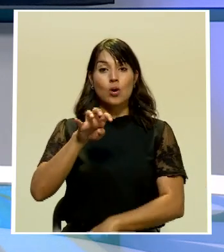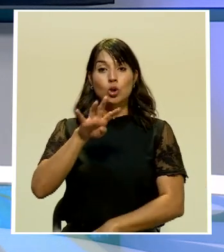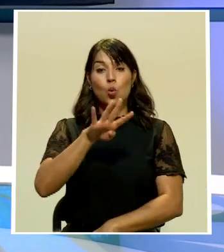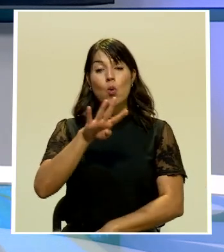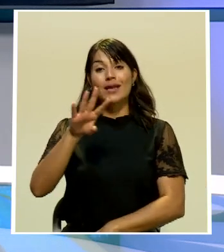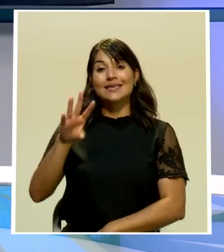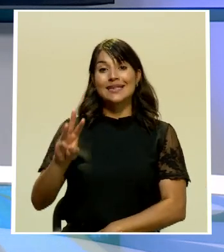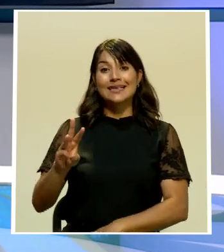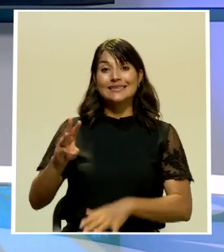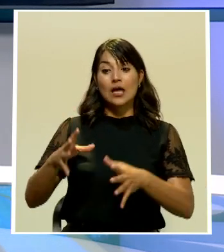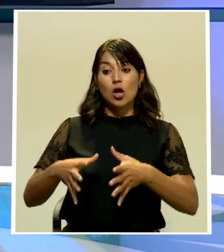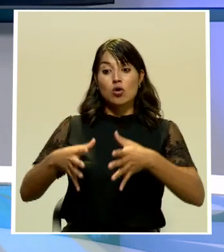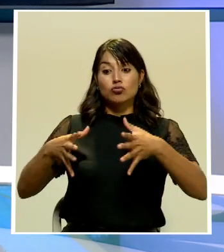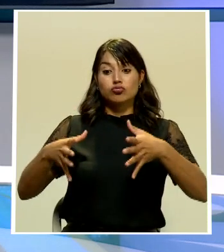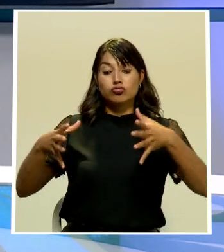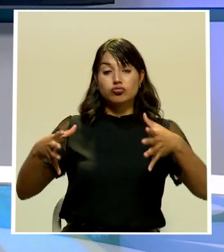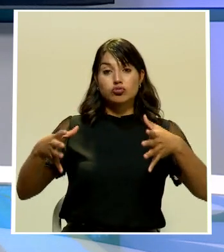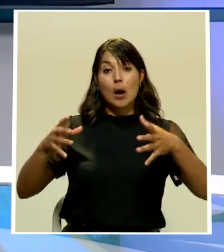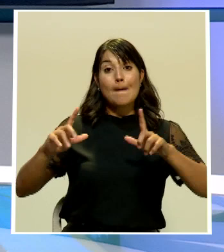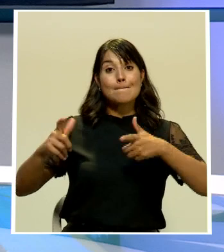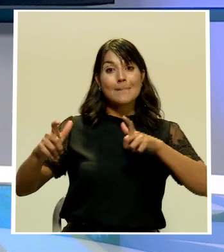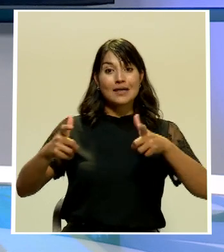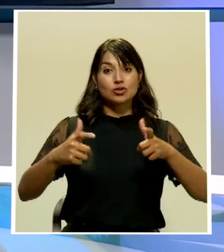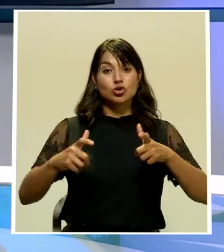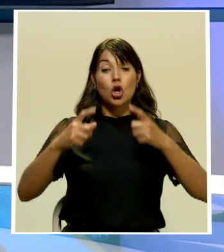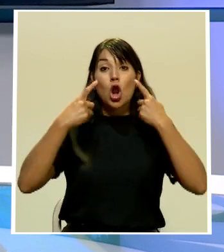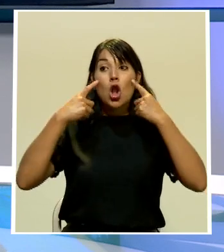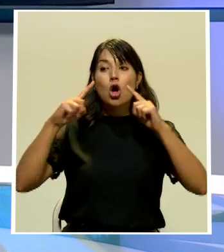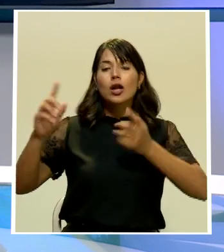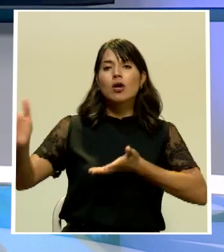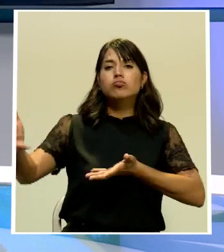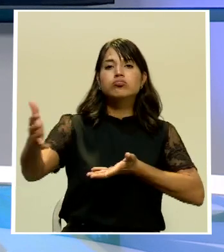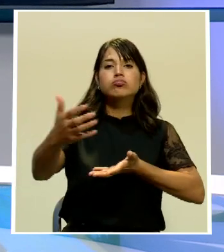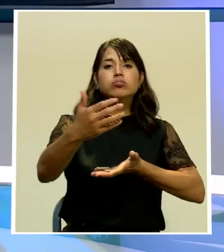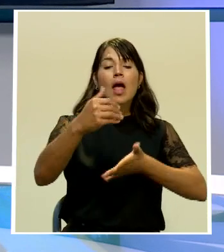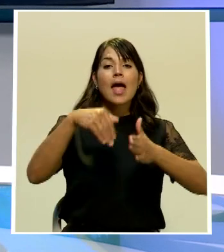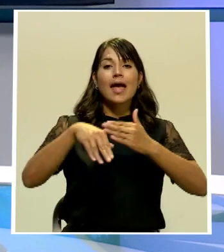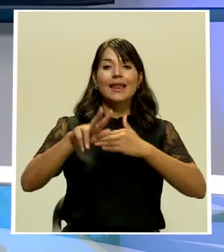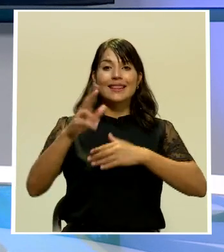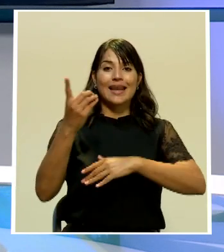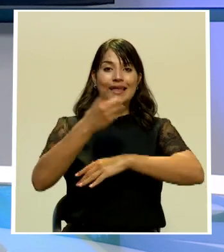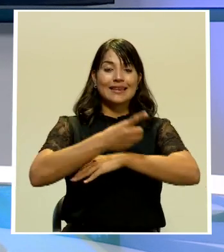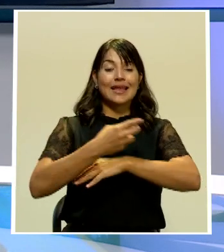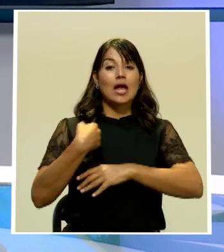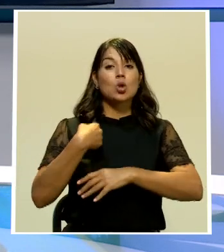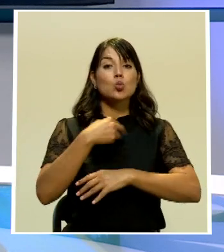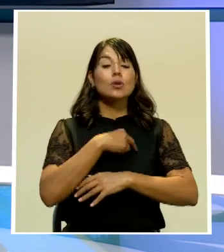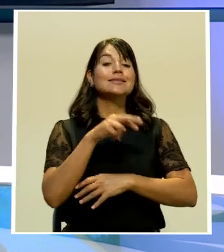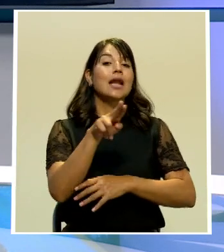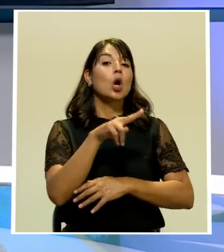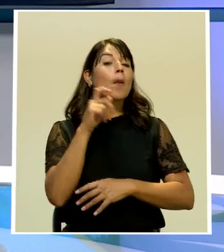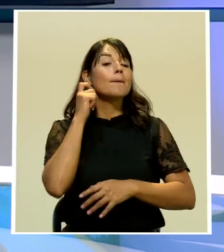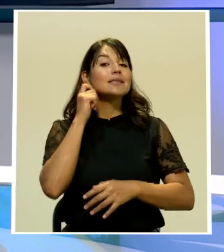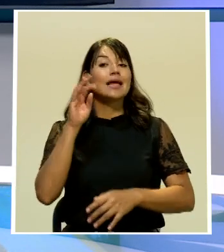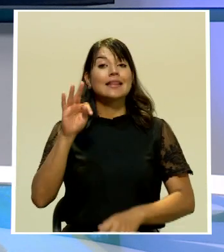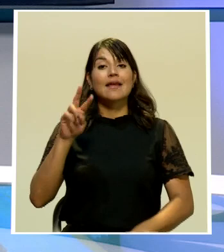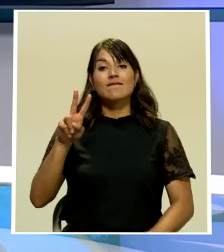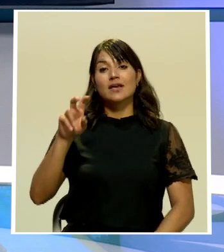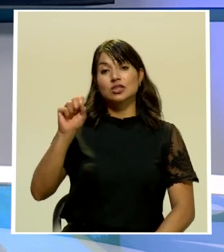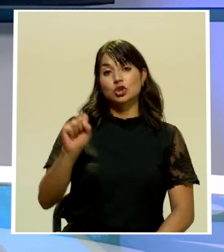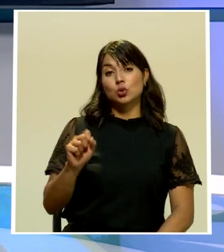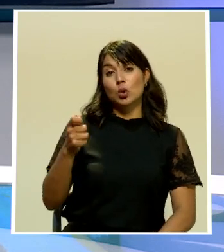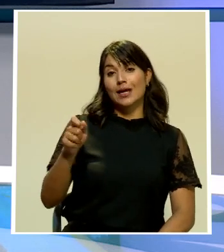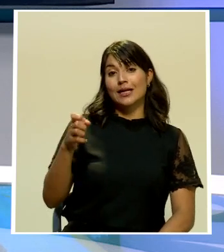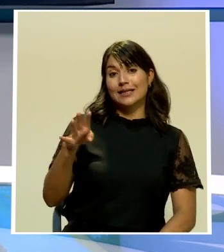toneladas de basura se lograron recolectar en tres días. Nuestra compañera de TV Sur, Canal 14,